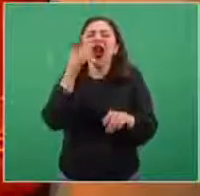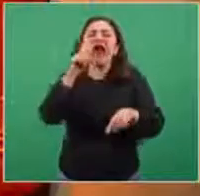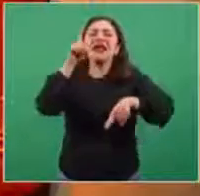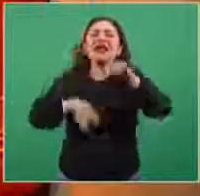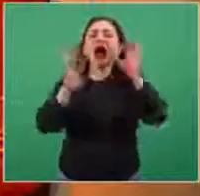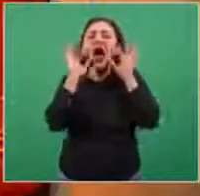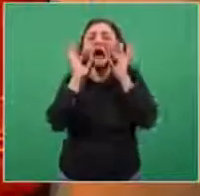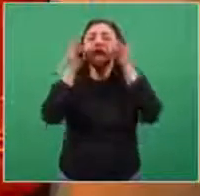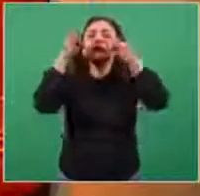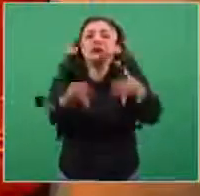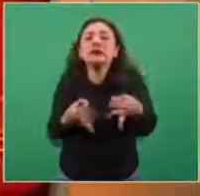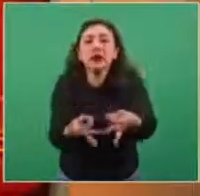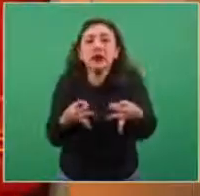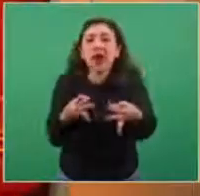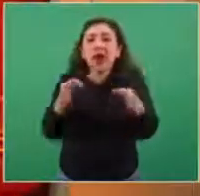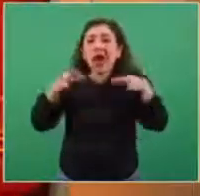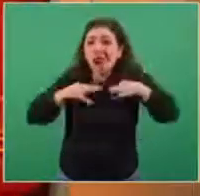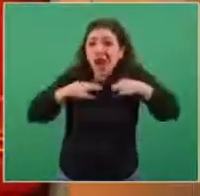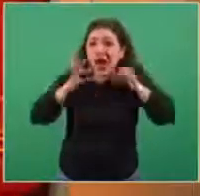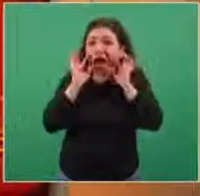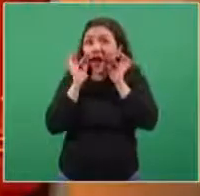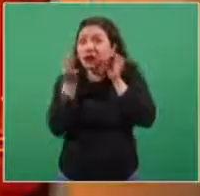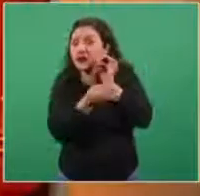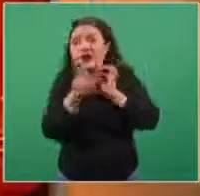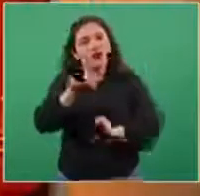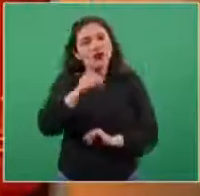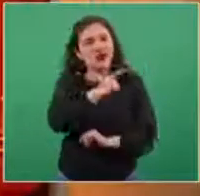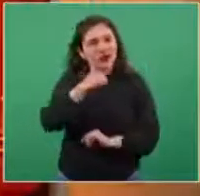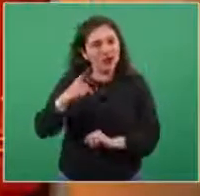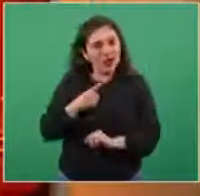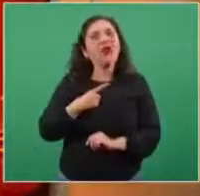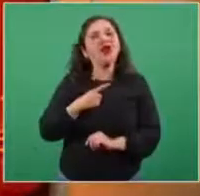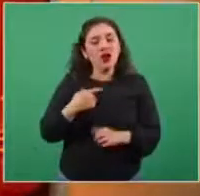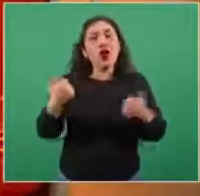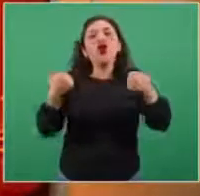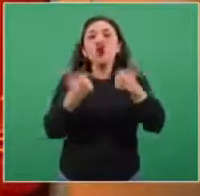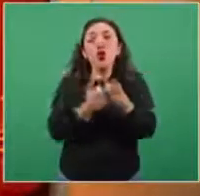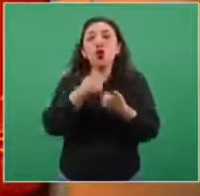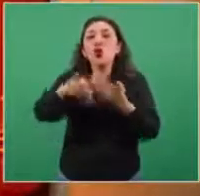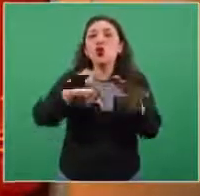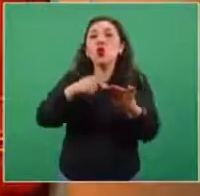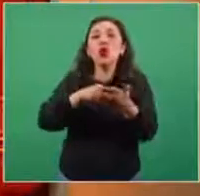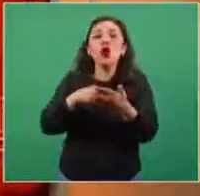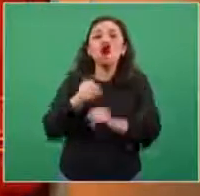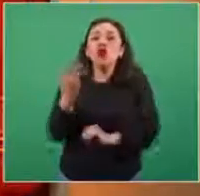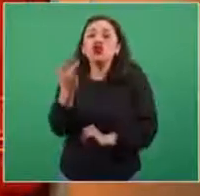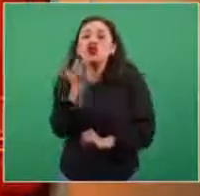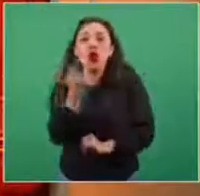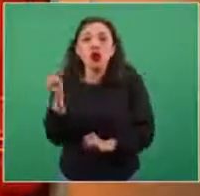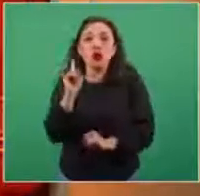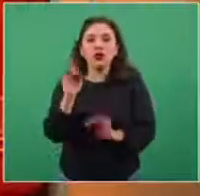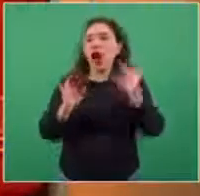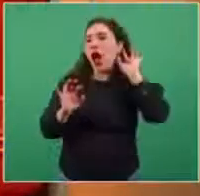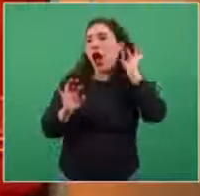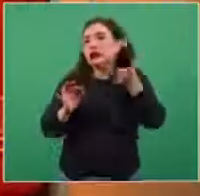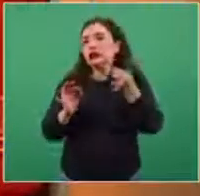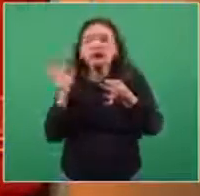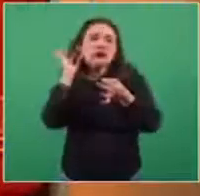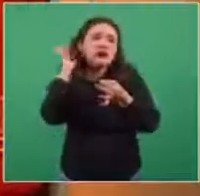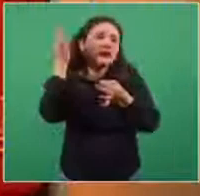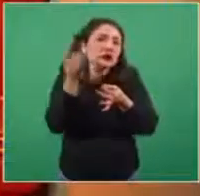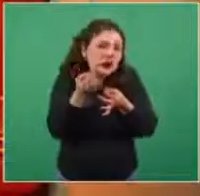está justamente la tela, hay que hacerlo a través de los lugares donde nos los colocamos en nuestras